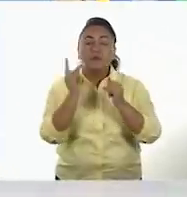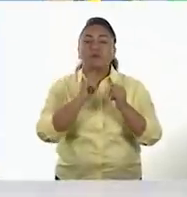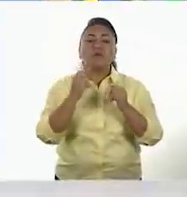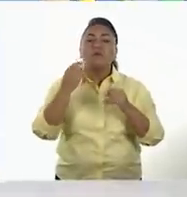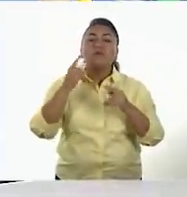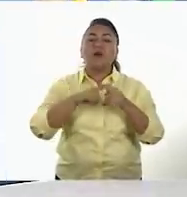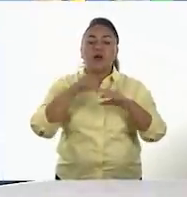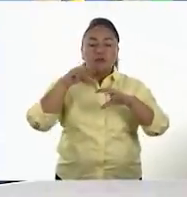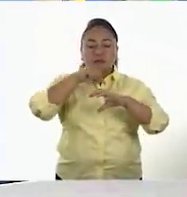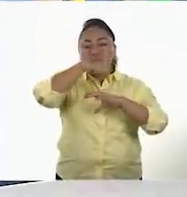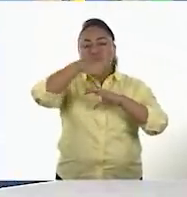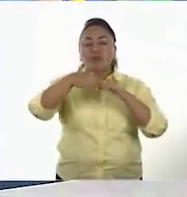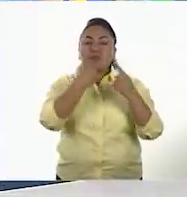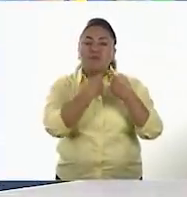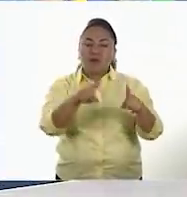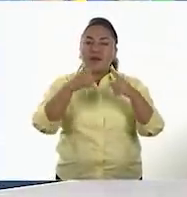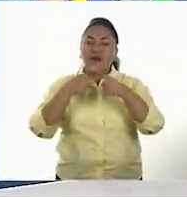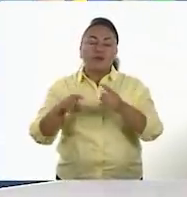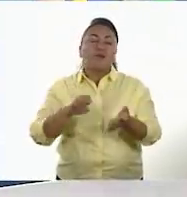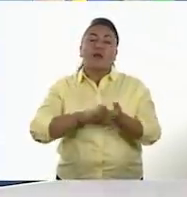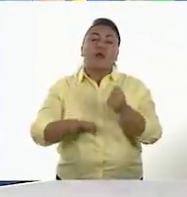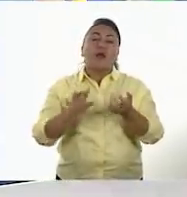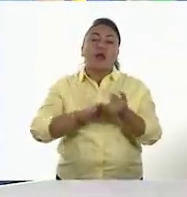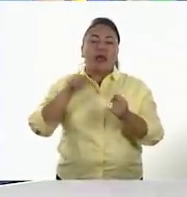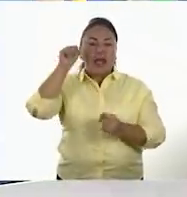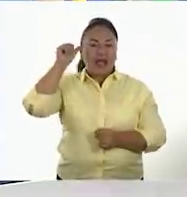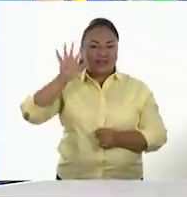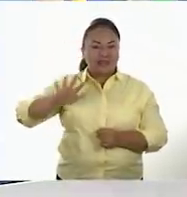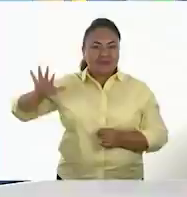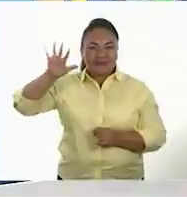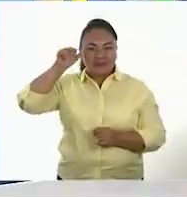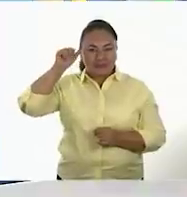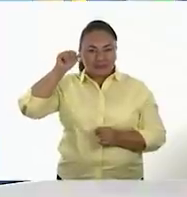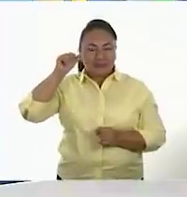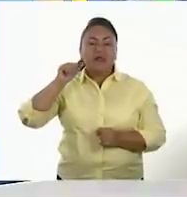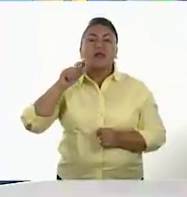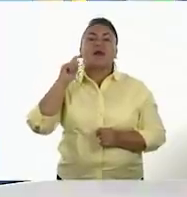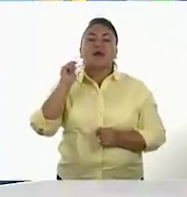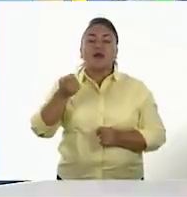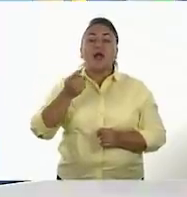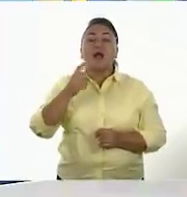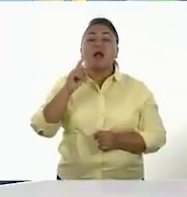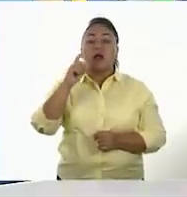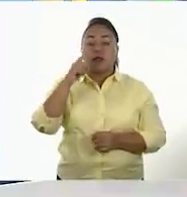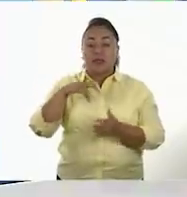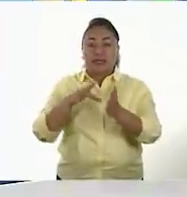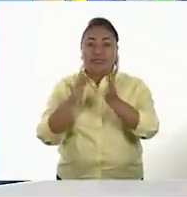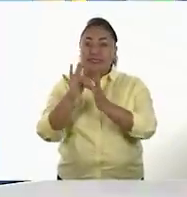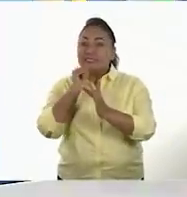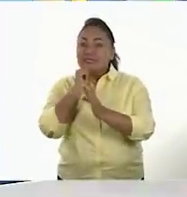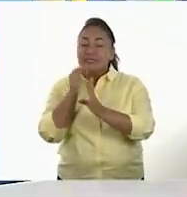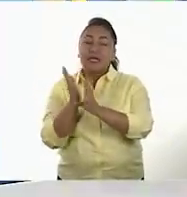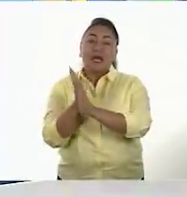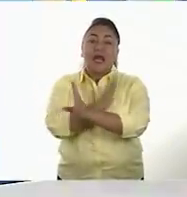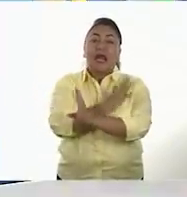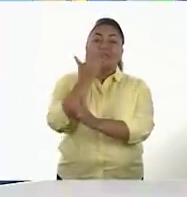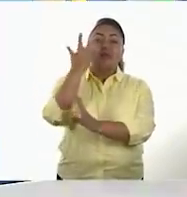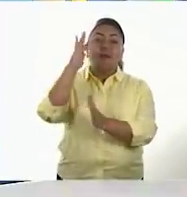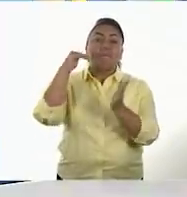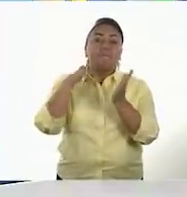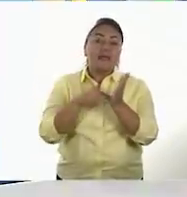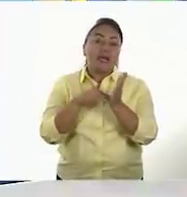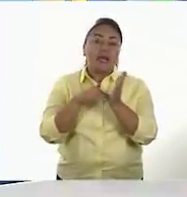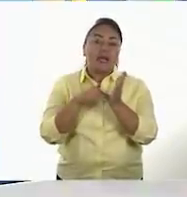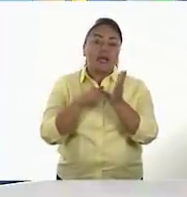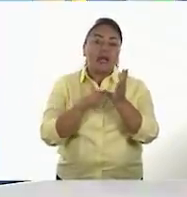tiempos y aspectos. Principalmente en Asia, aquí tenemos vestigios que se realizó en el año 10.000 antes de Cristo. De acuerdo. Y en